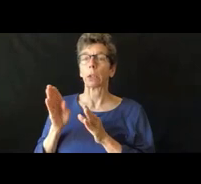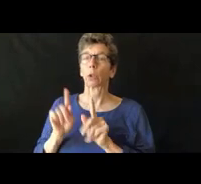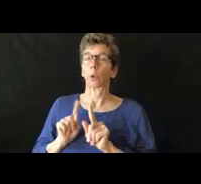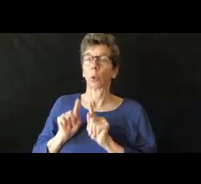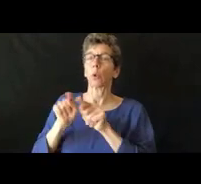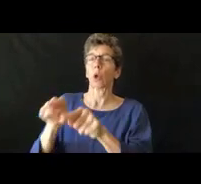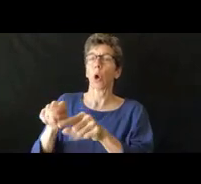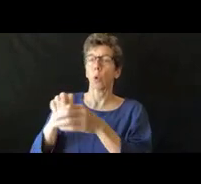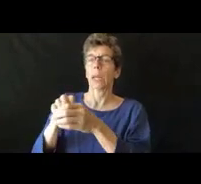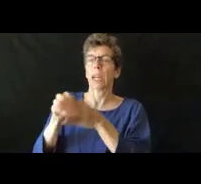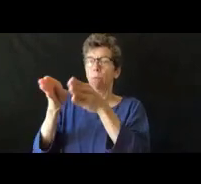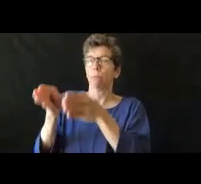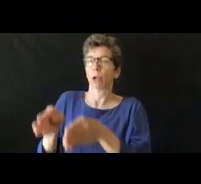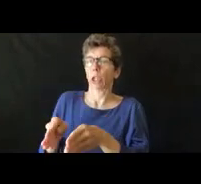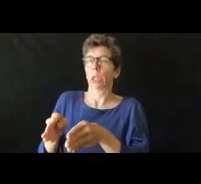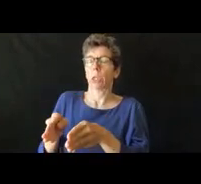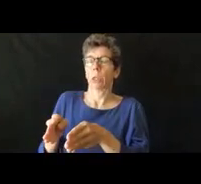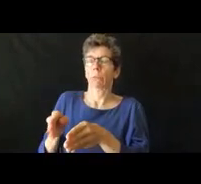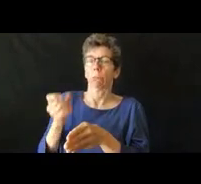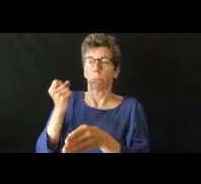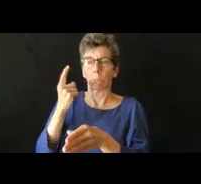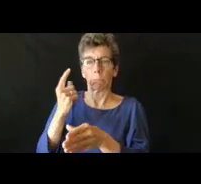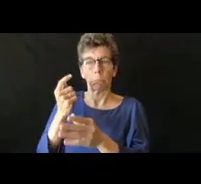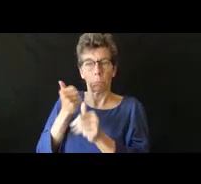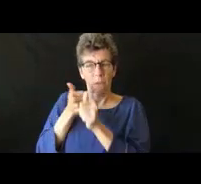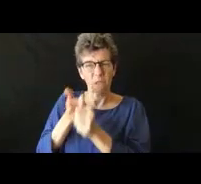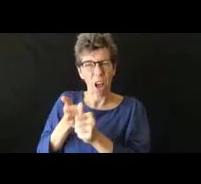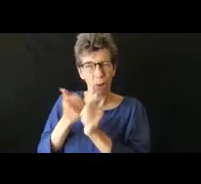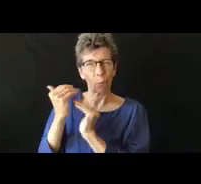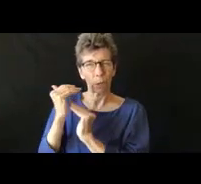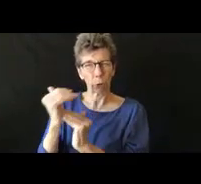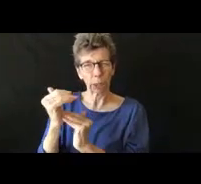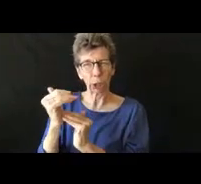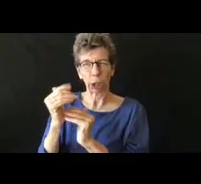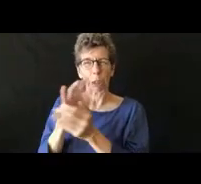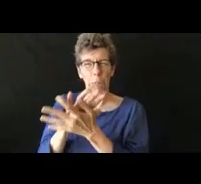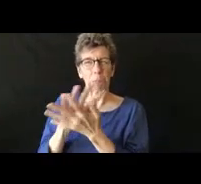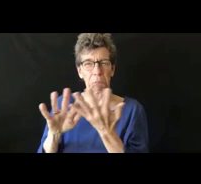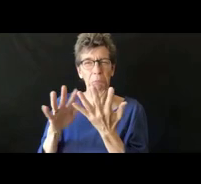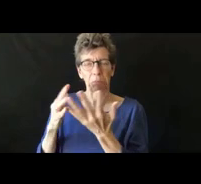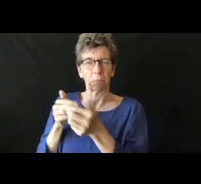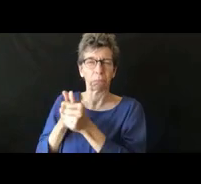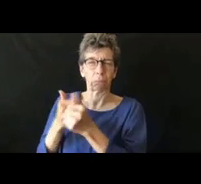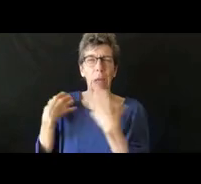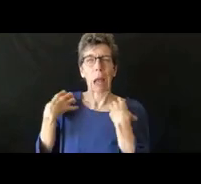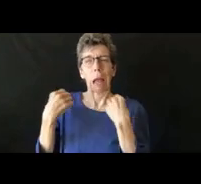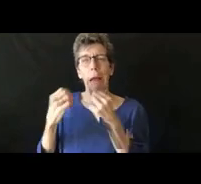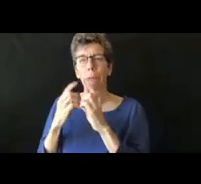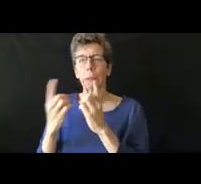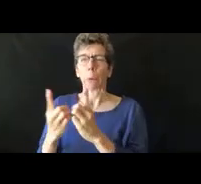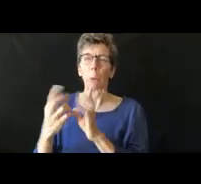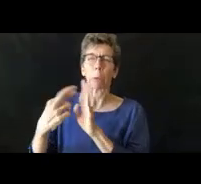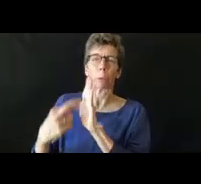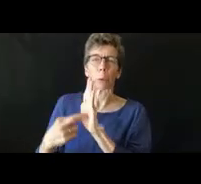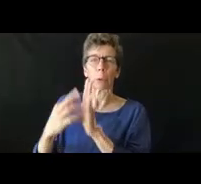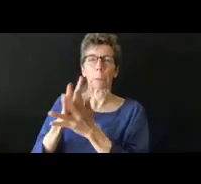ciertas pautas y restricciones dependiendo con el departamento local o SPI